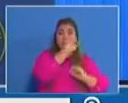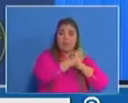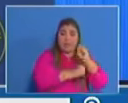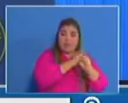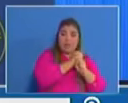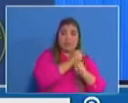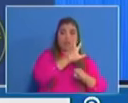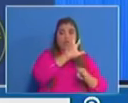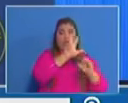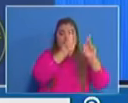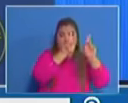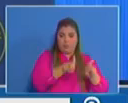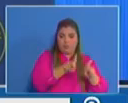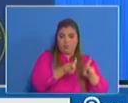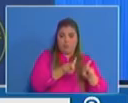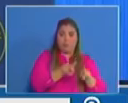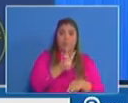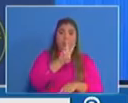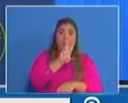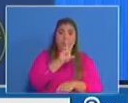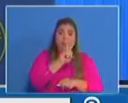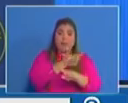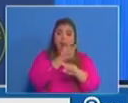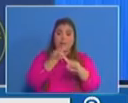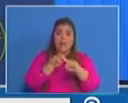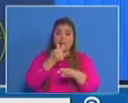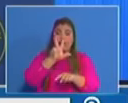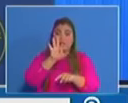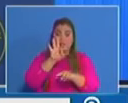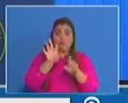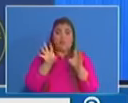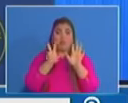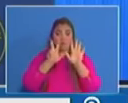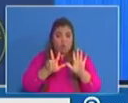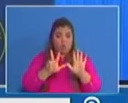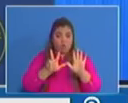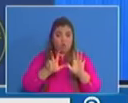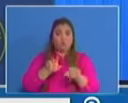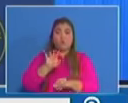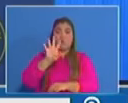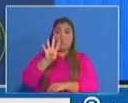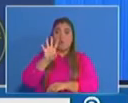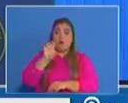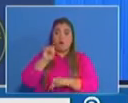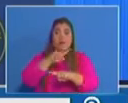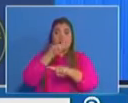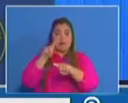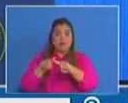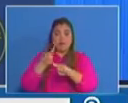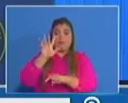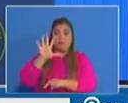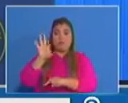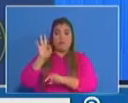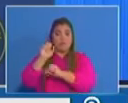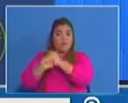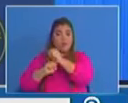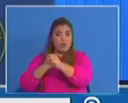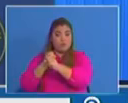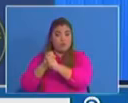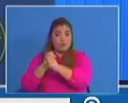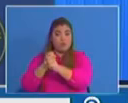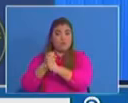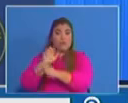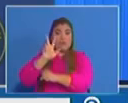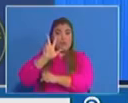de 20 a 39 años, 8 de 40 a 59 años, 35